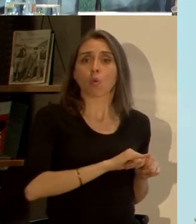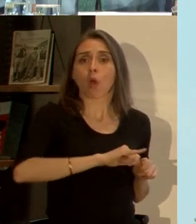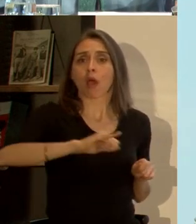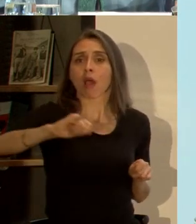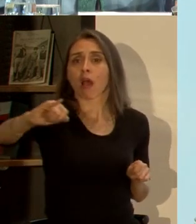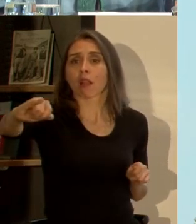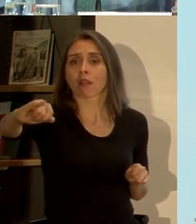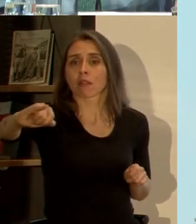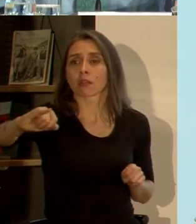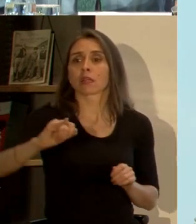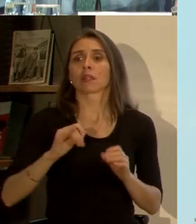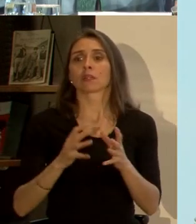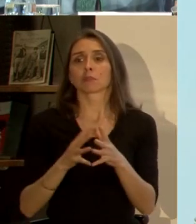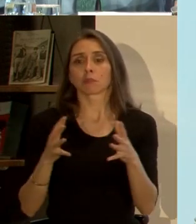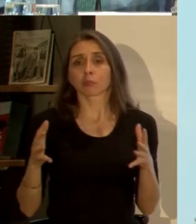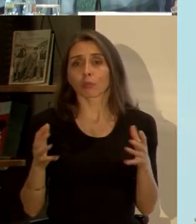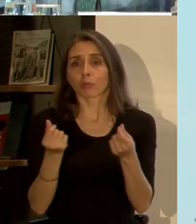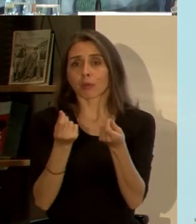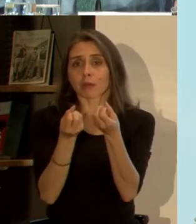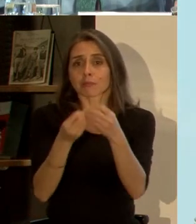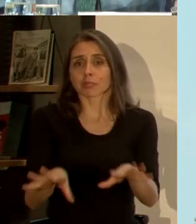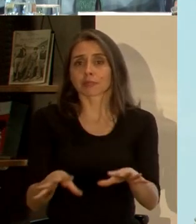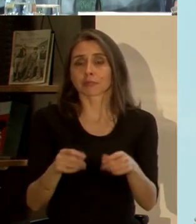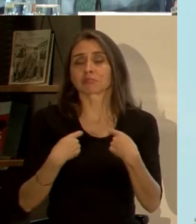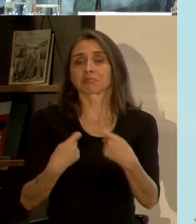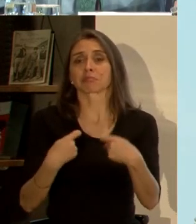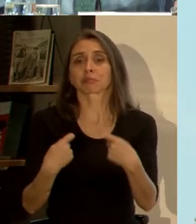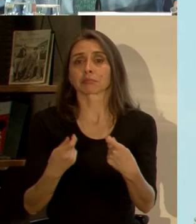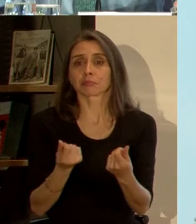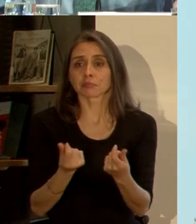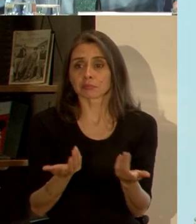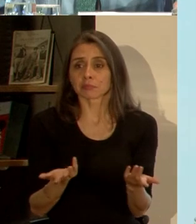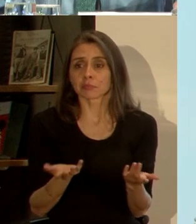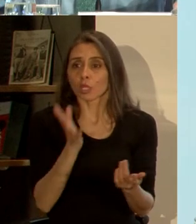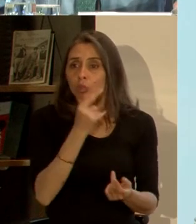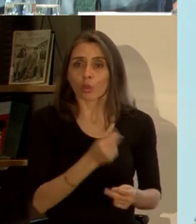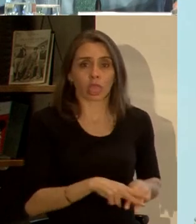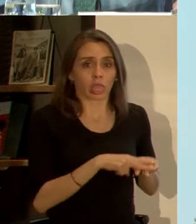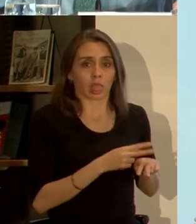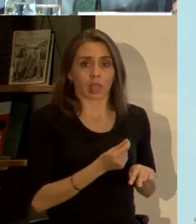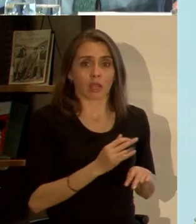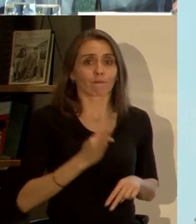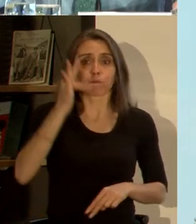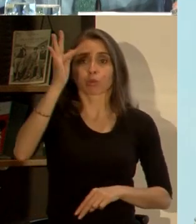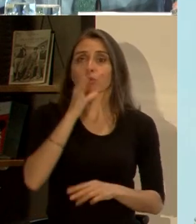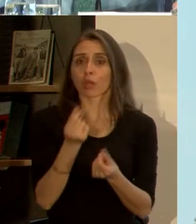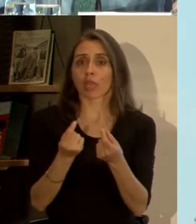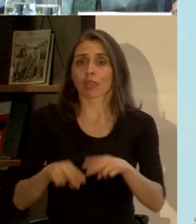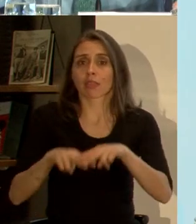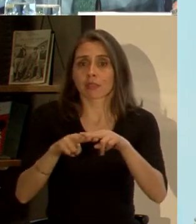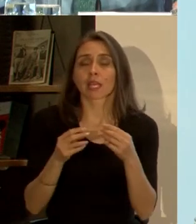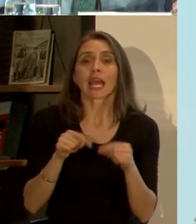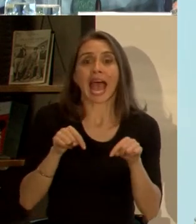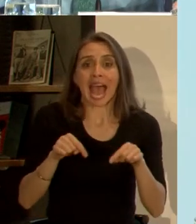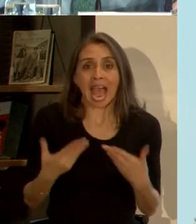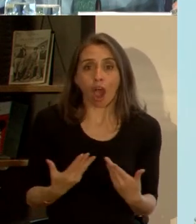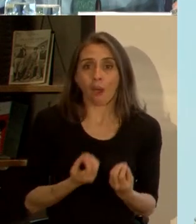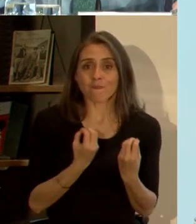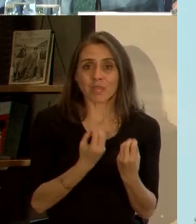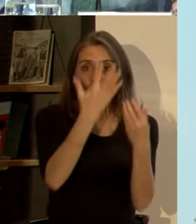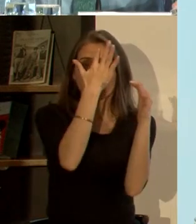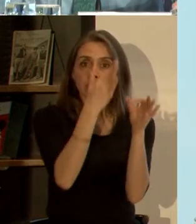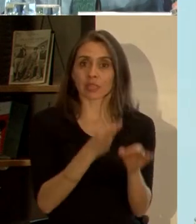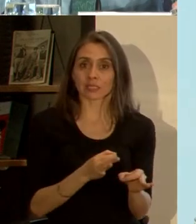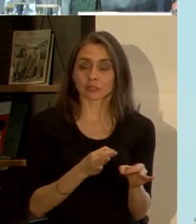costará enormes cantidades de dinero cambiarlo, que no lo tenemos ahora, no lo vamos a tener después, pero si se toman las decisiones adecuadas,